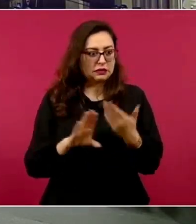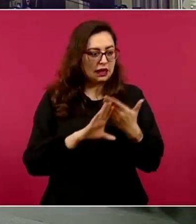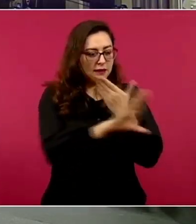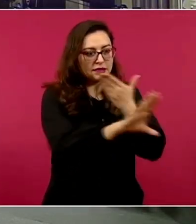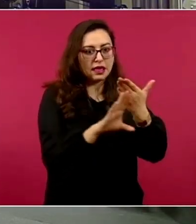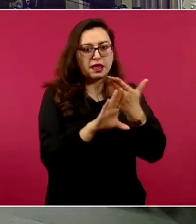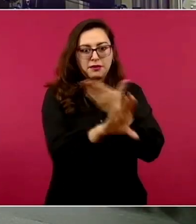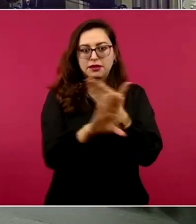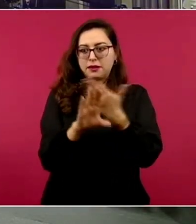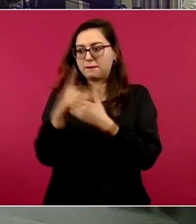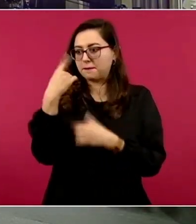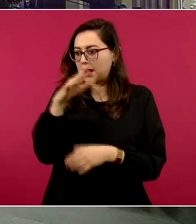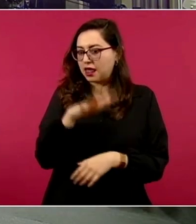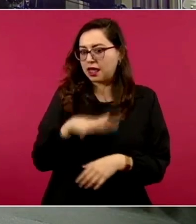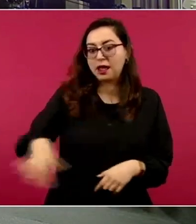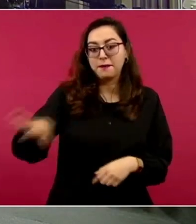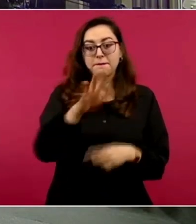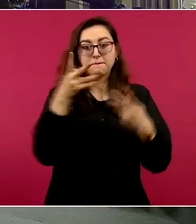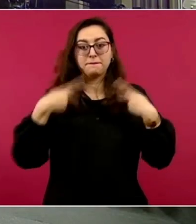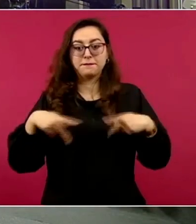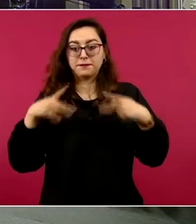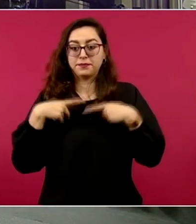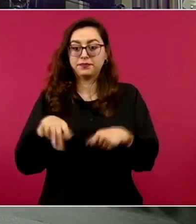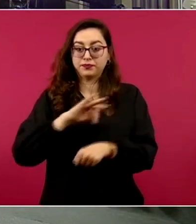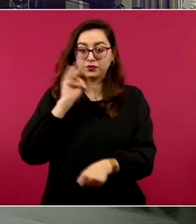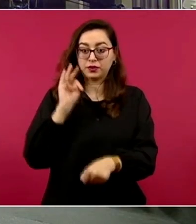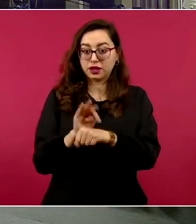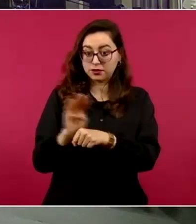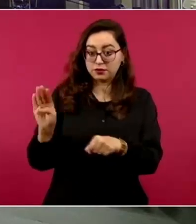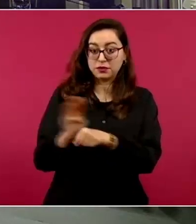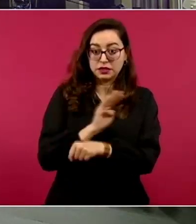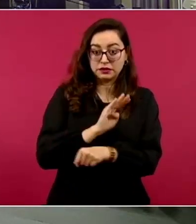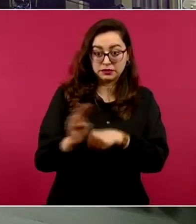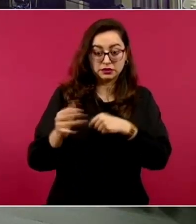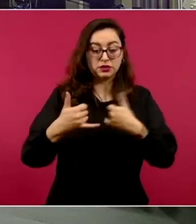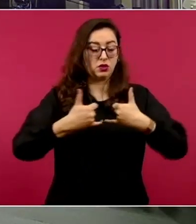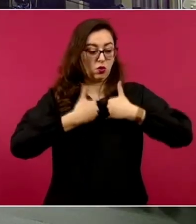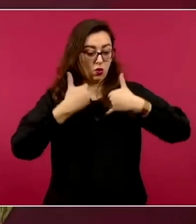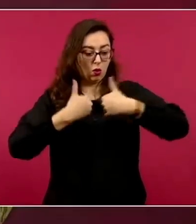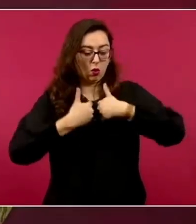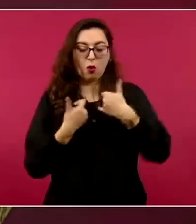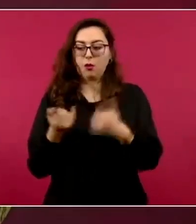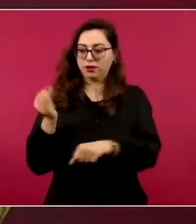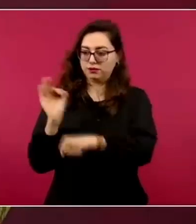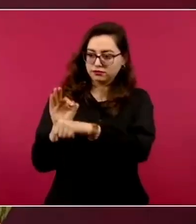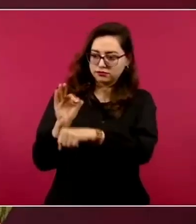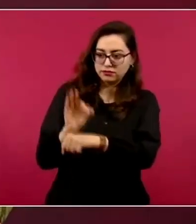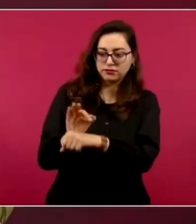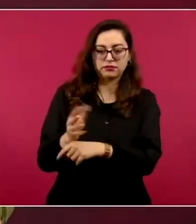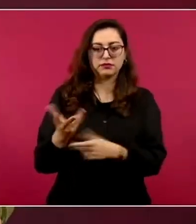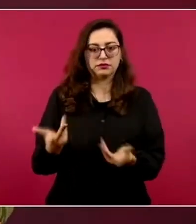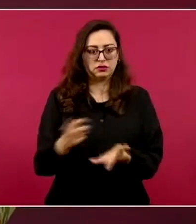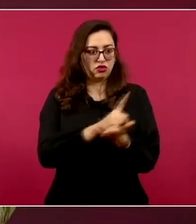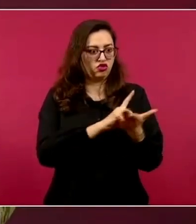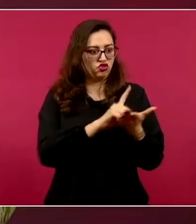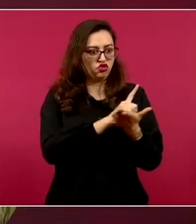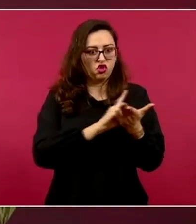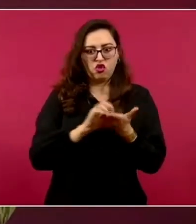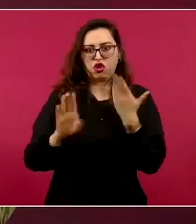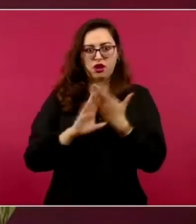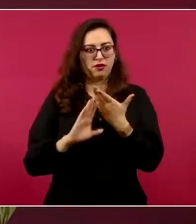que no dañen a la ciudadanía y no dañen a nuestros jóvenes con toda esta droga que